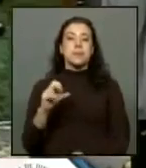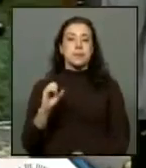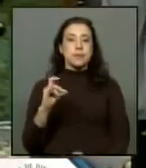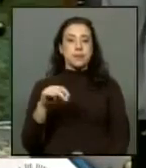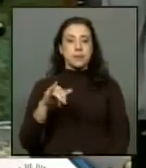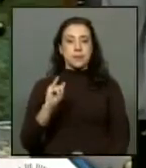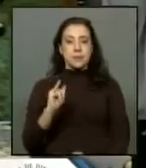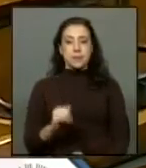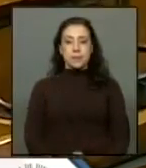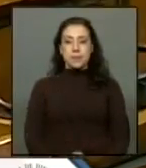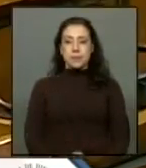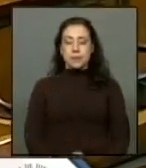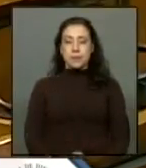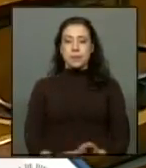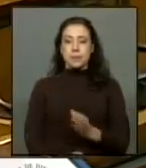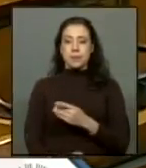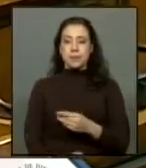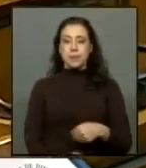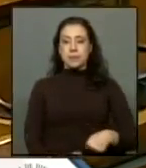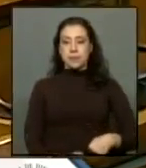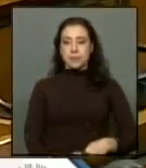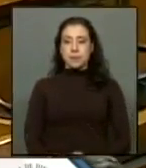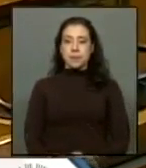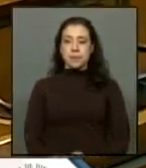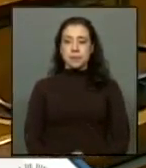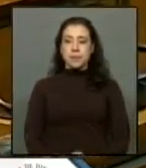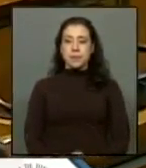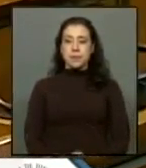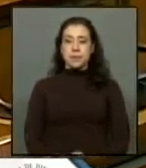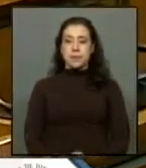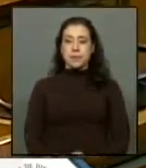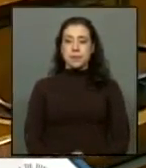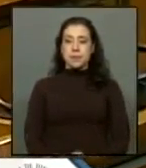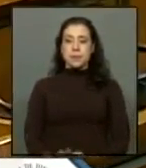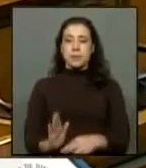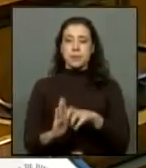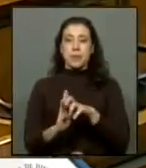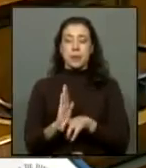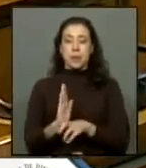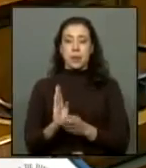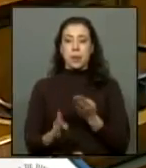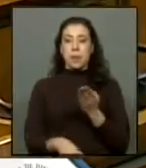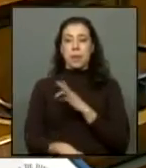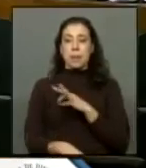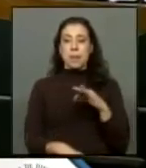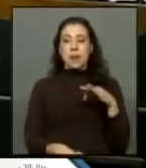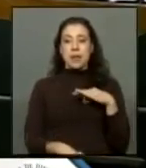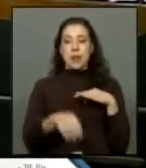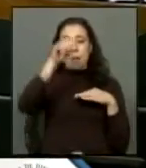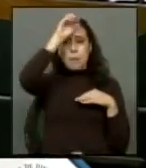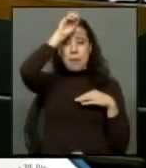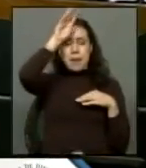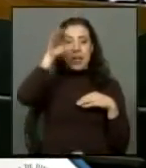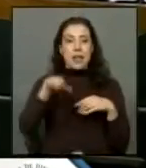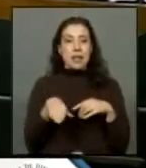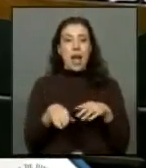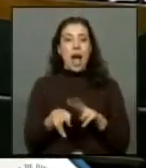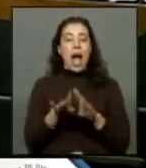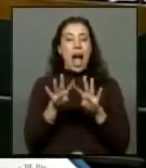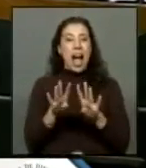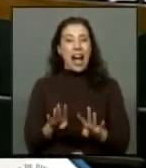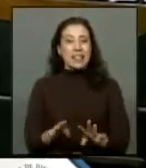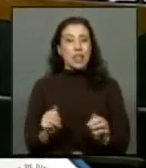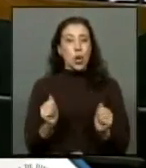la palabra gracias presidente este proyecto de resolución solicita al Ministerio de Minería y Medio Ambiente elaborar